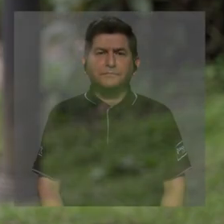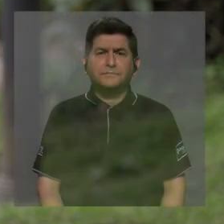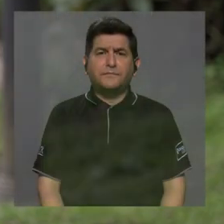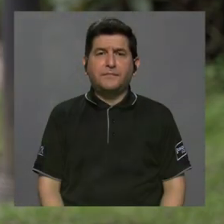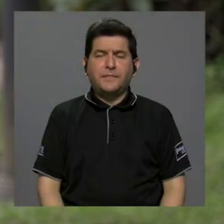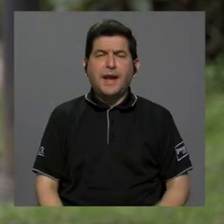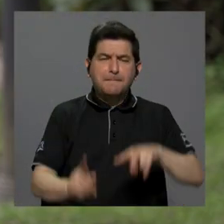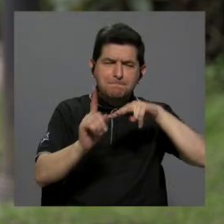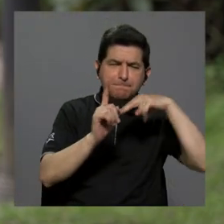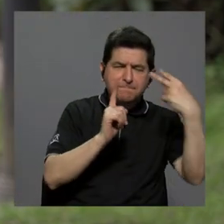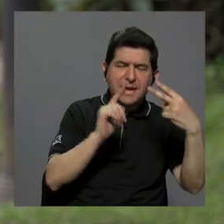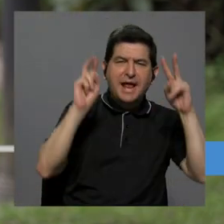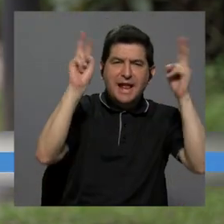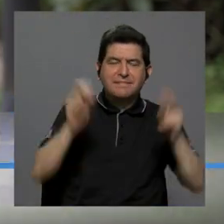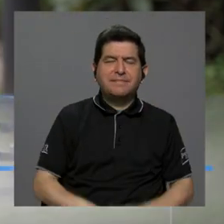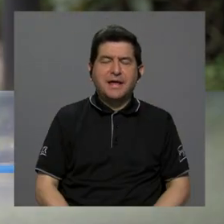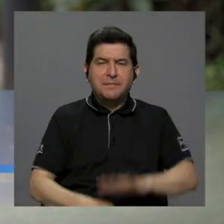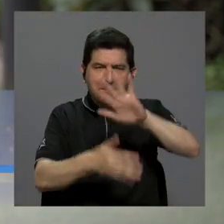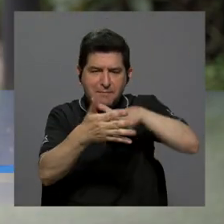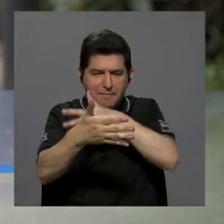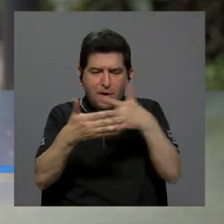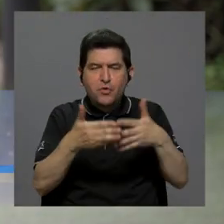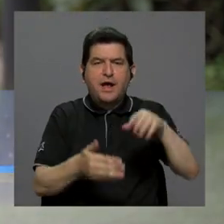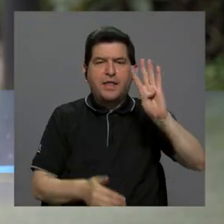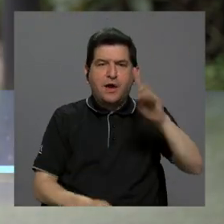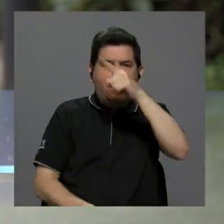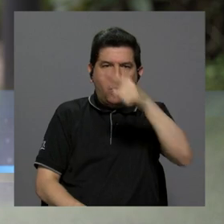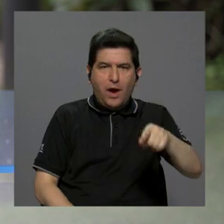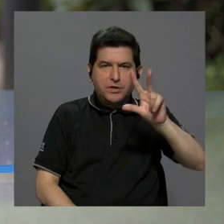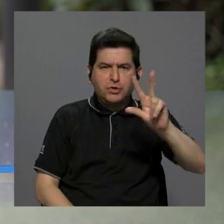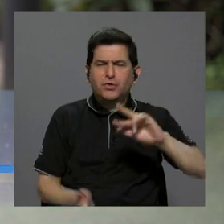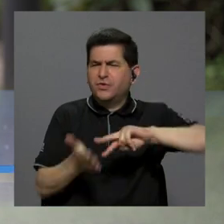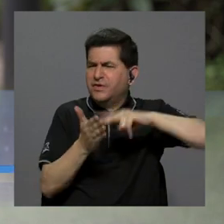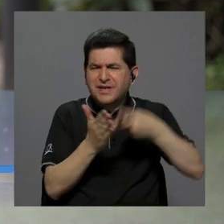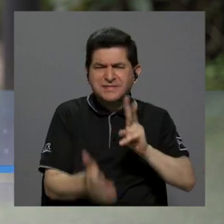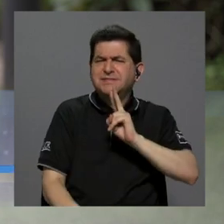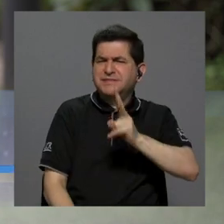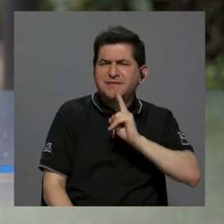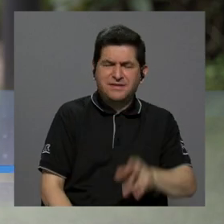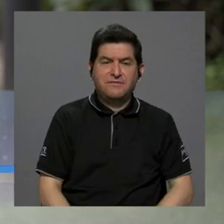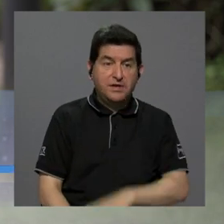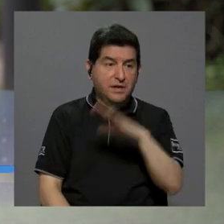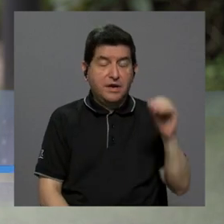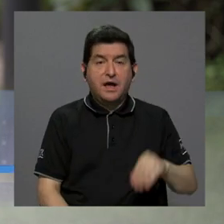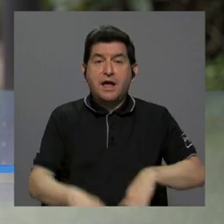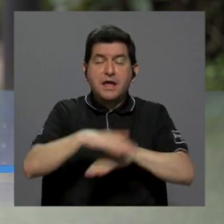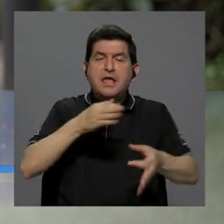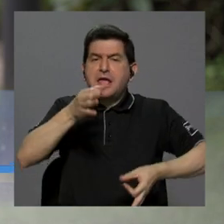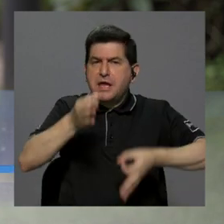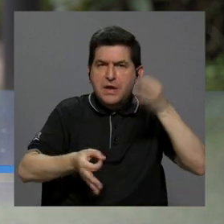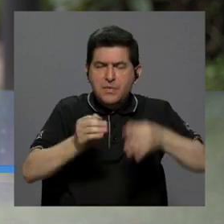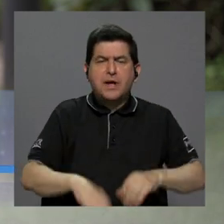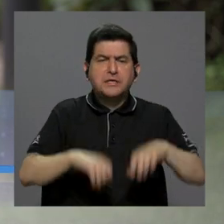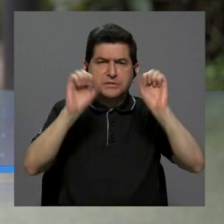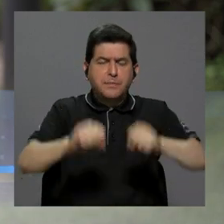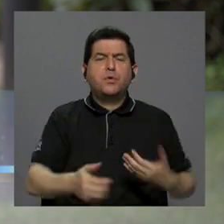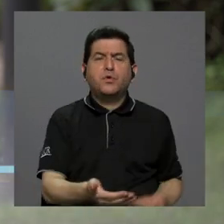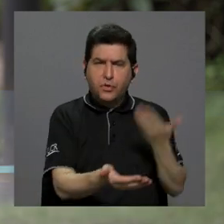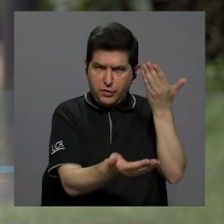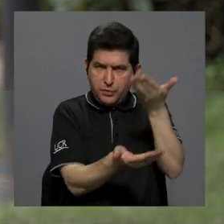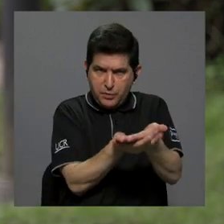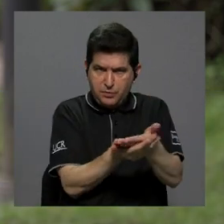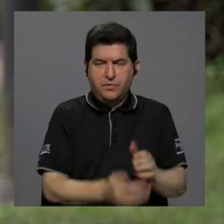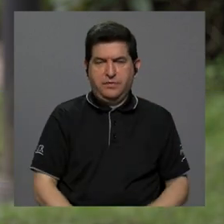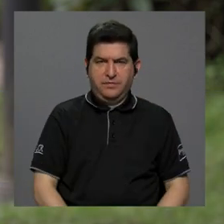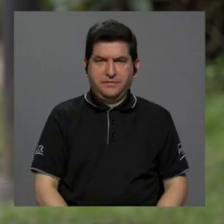¿Qué significa la jornada 4-3? ¿Qué significa realmente y cuál es la base jurídica